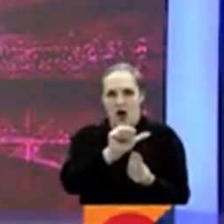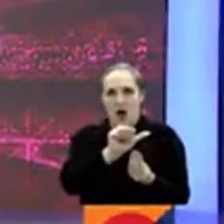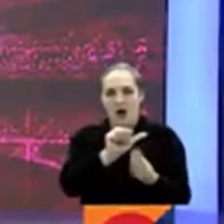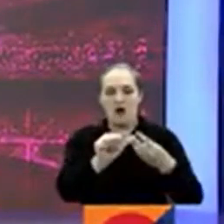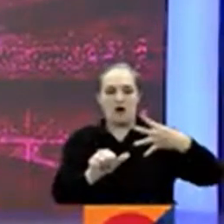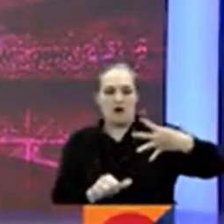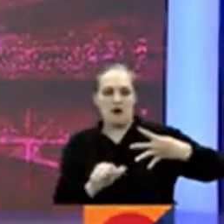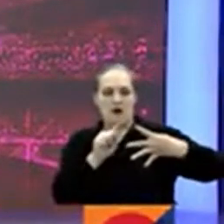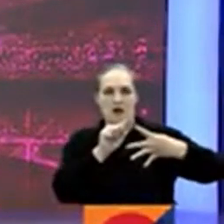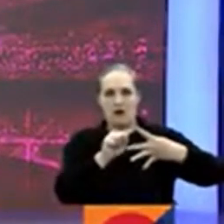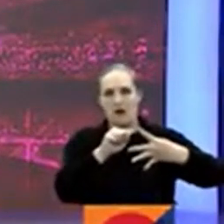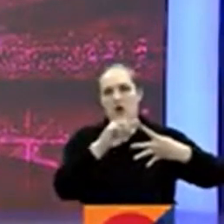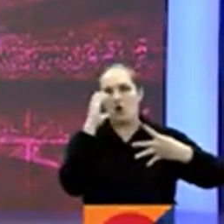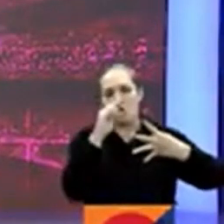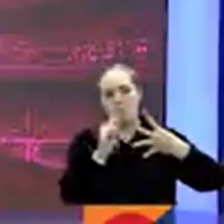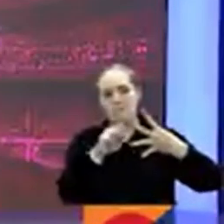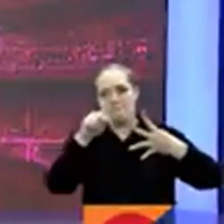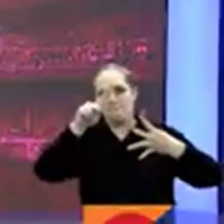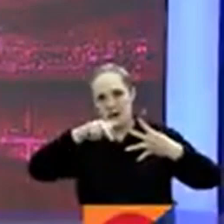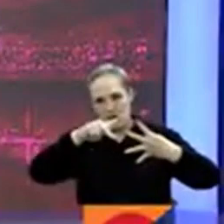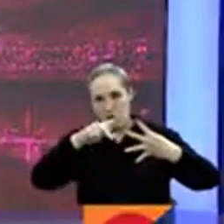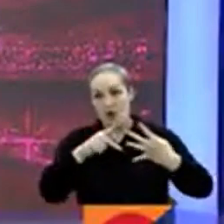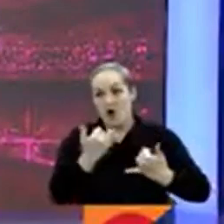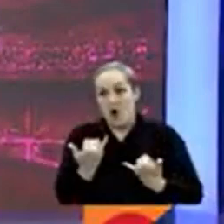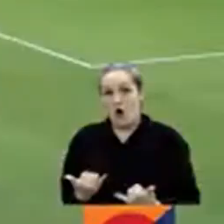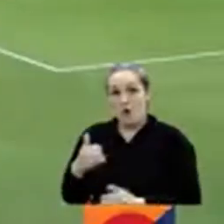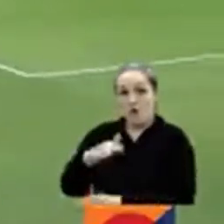abrieron la cuarta jornada esta tarde para el Grupo B.